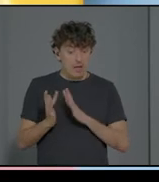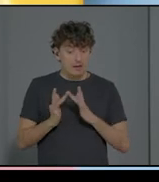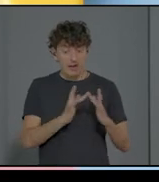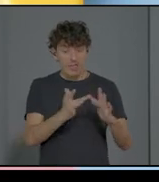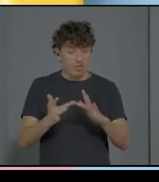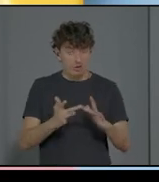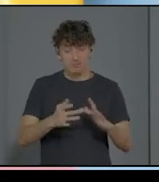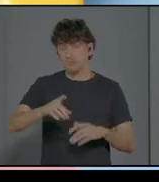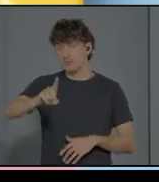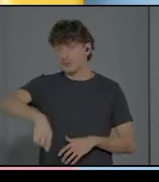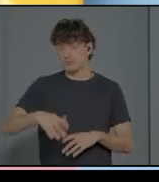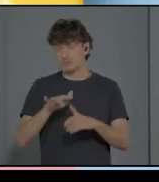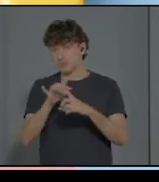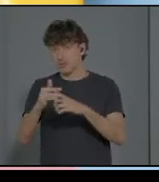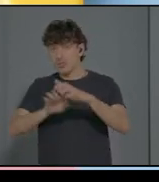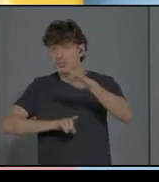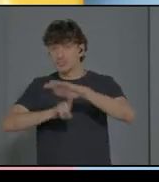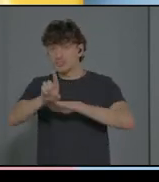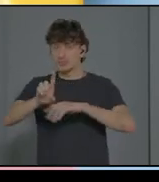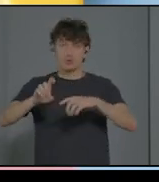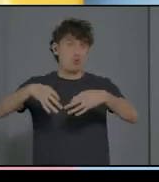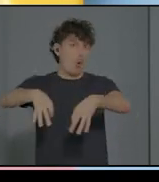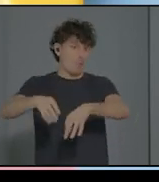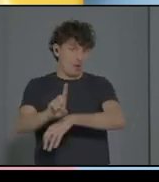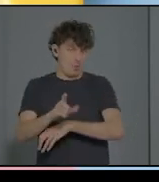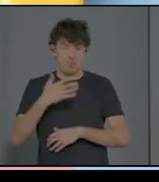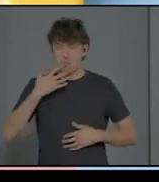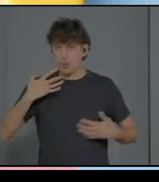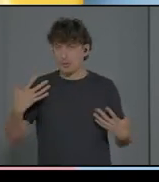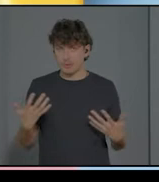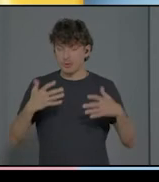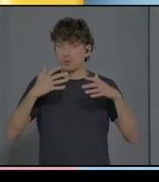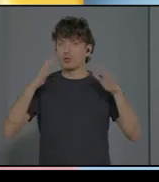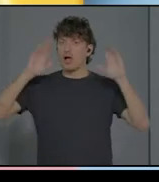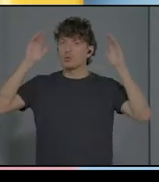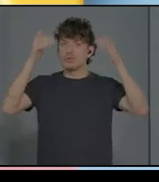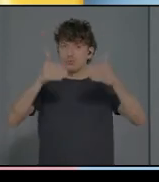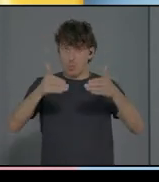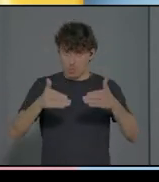atípicos, como por ejemplo TEA, en el que vamos a analizar,